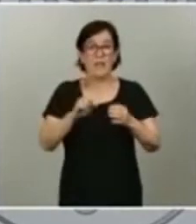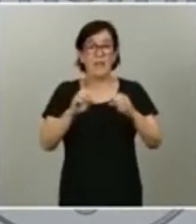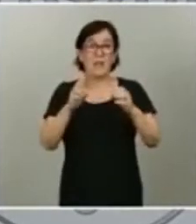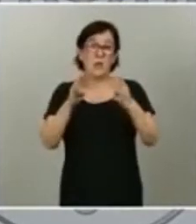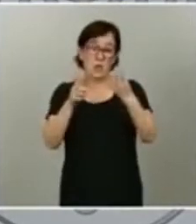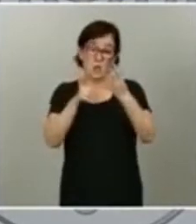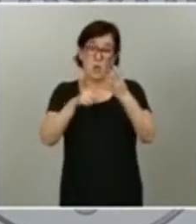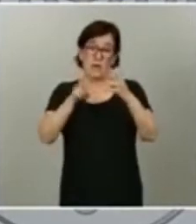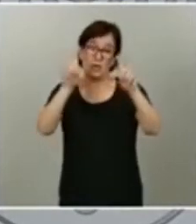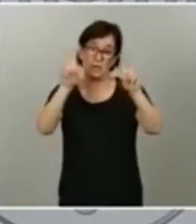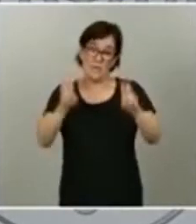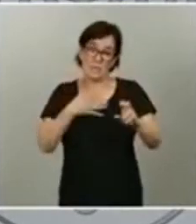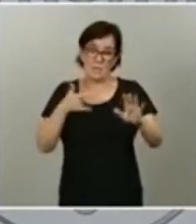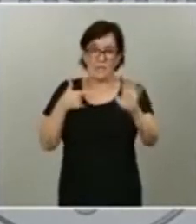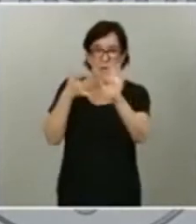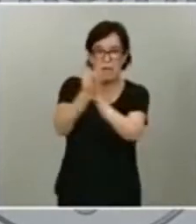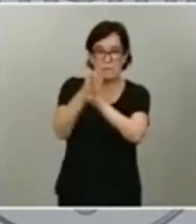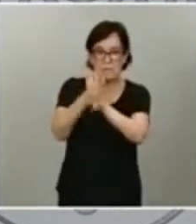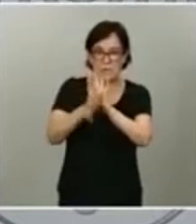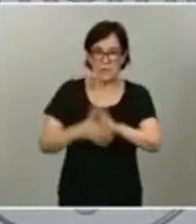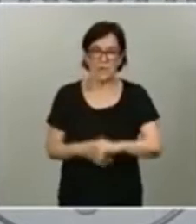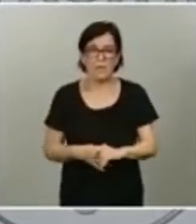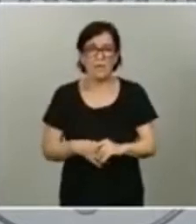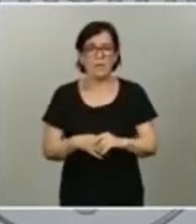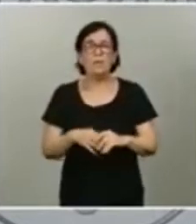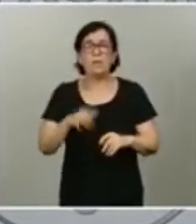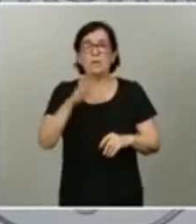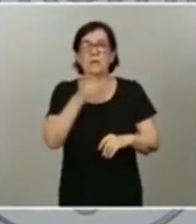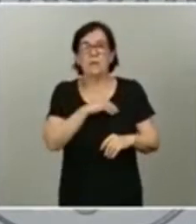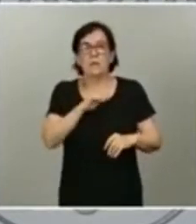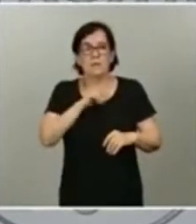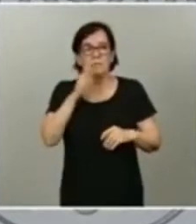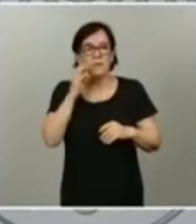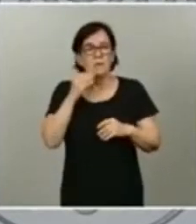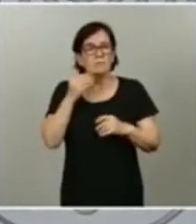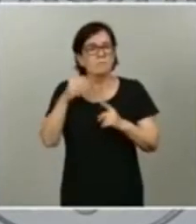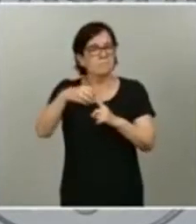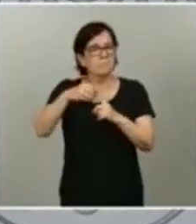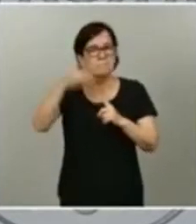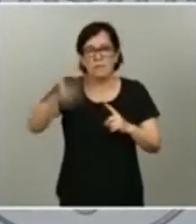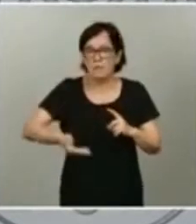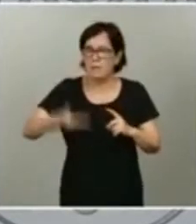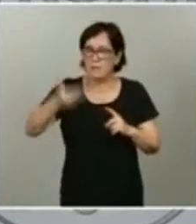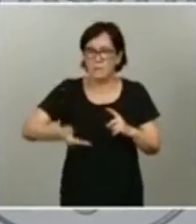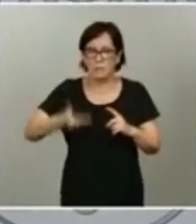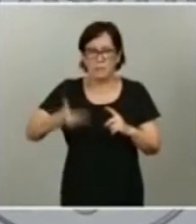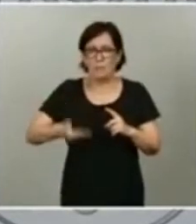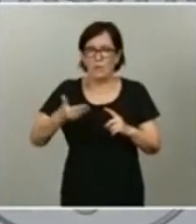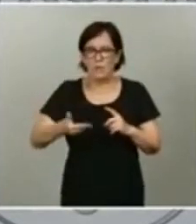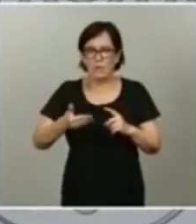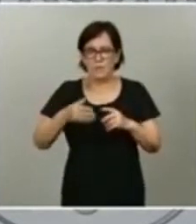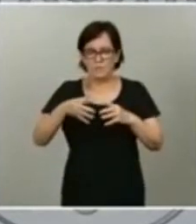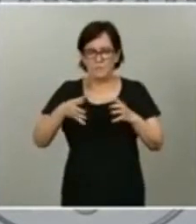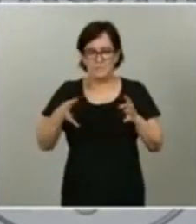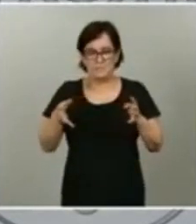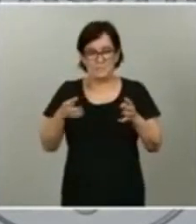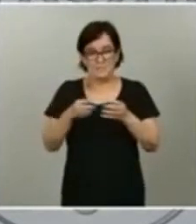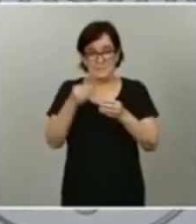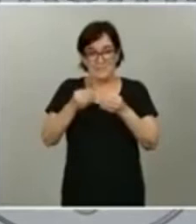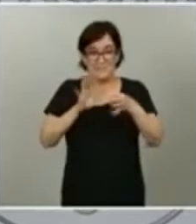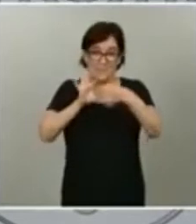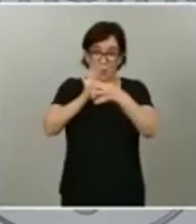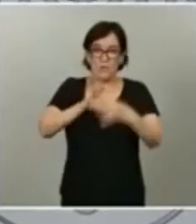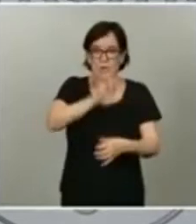quería transmitir. Porque España representa una pieza fundamental en este engranaje europeo, estamos